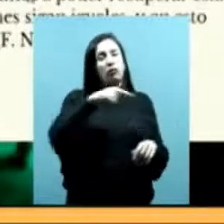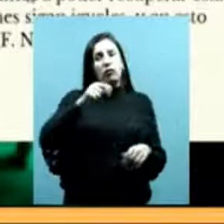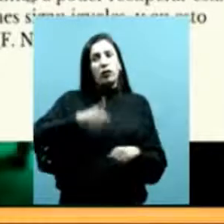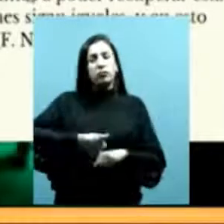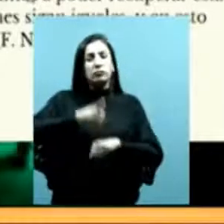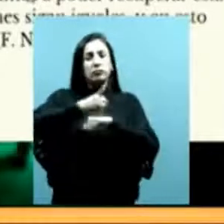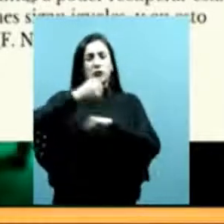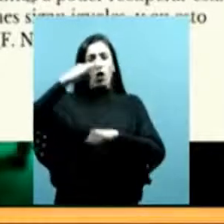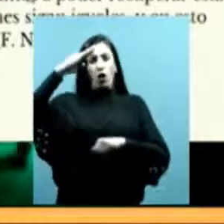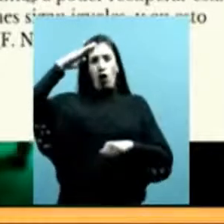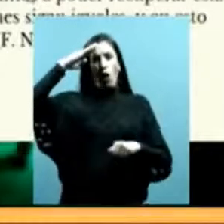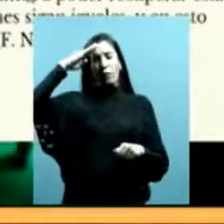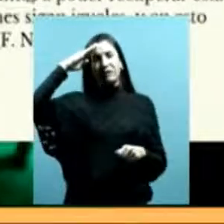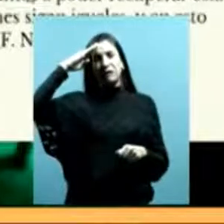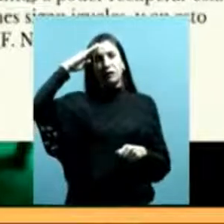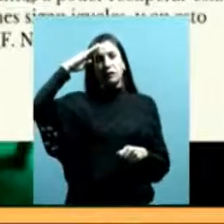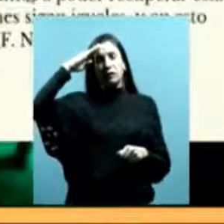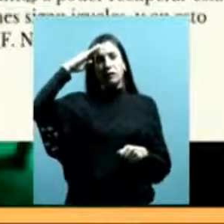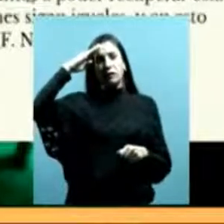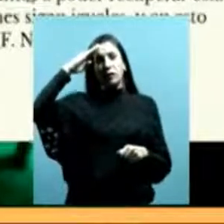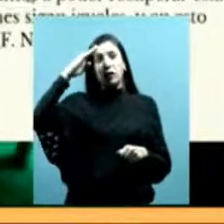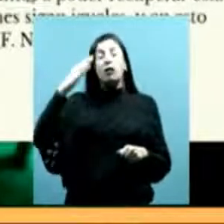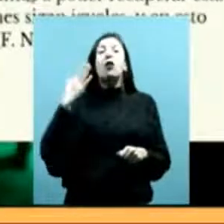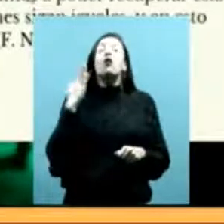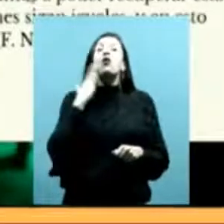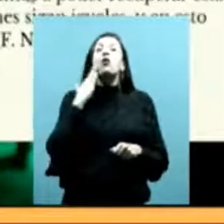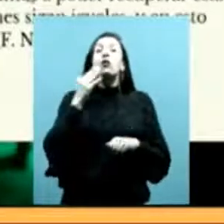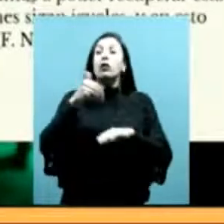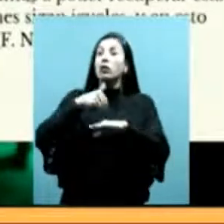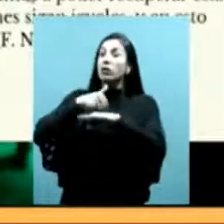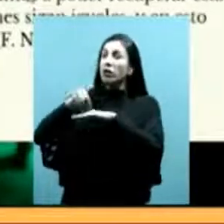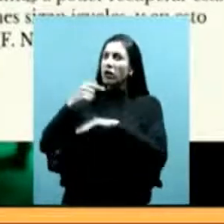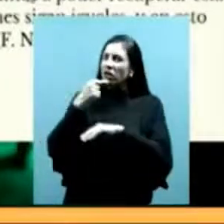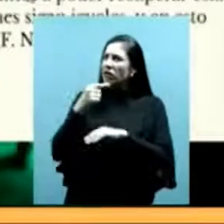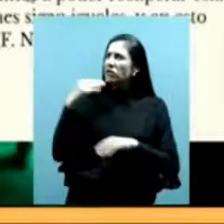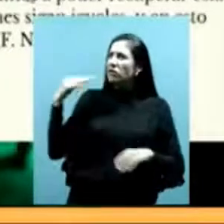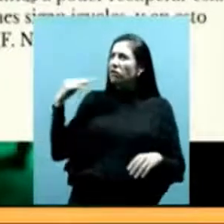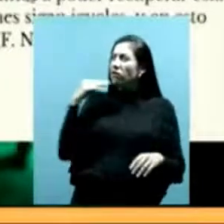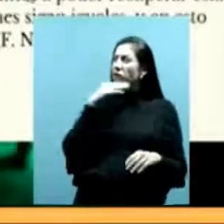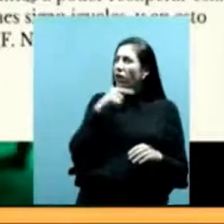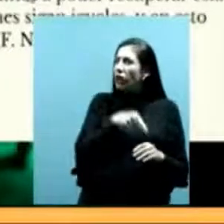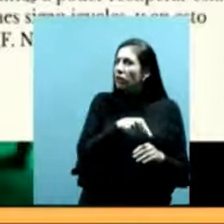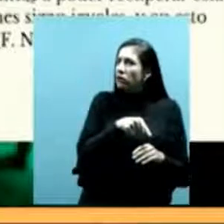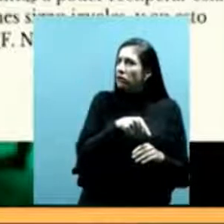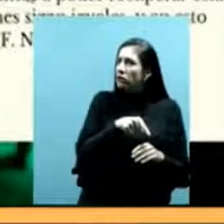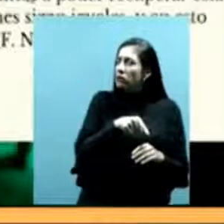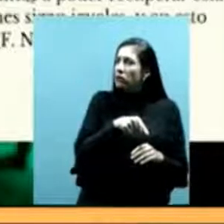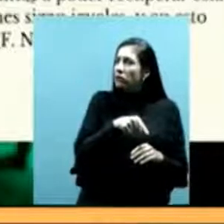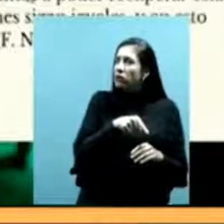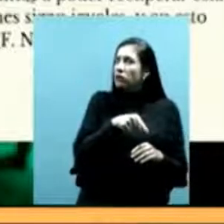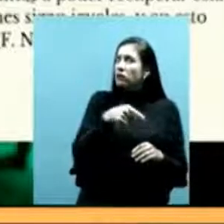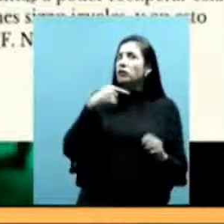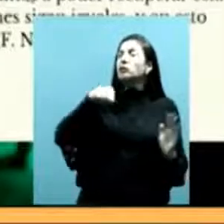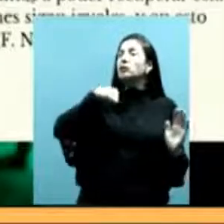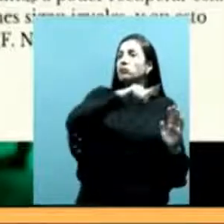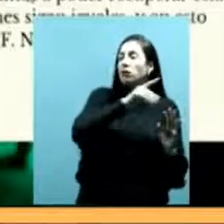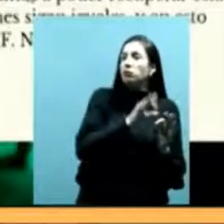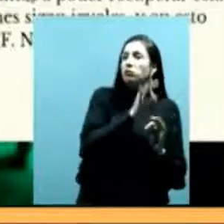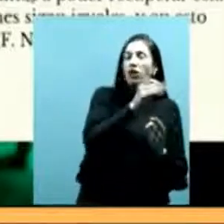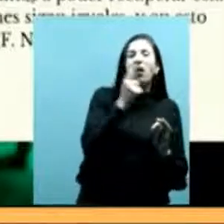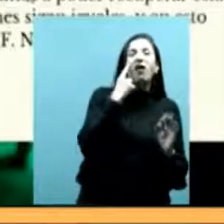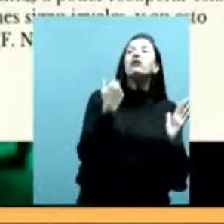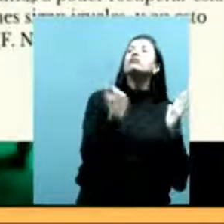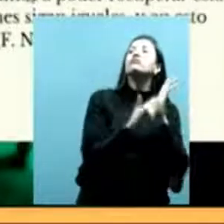sumariante. Cuando uno reclamaba que las denuncias eran falsas, decía, bueno, vamos a embargar, vamos al juez de paz, listo.